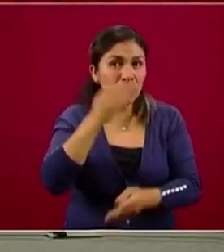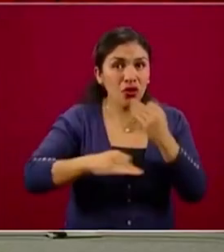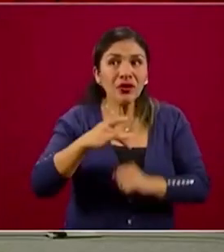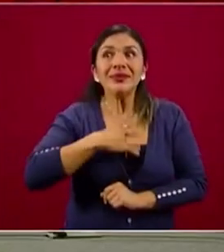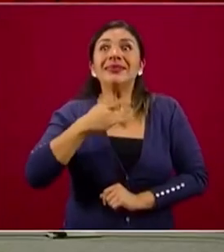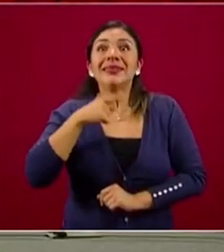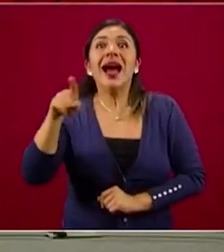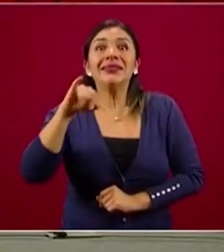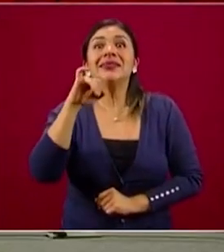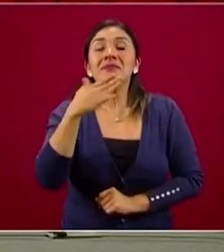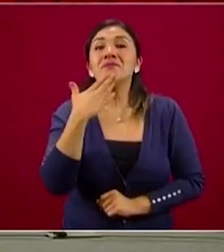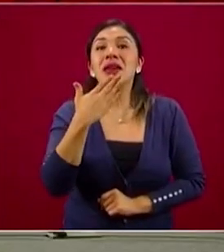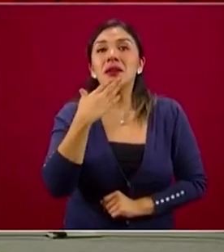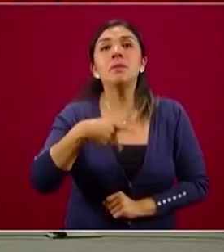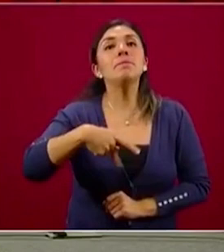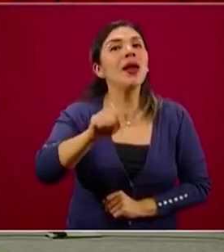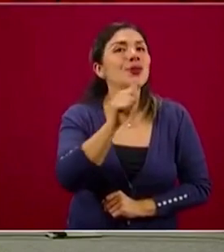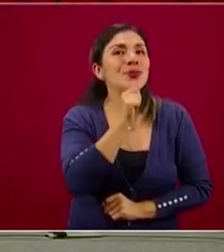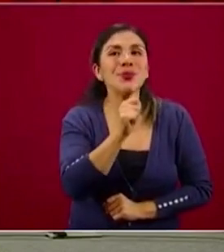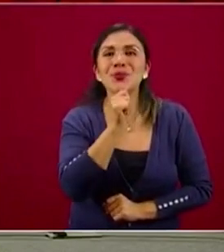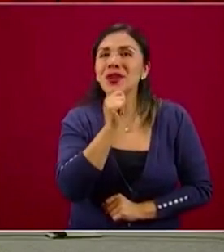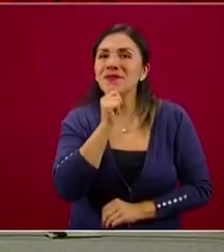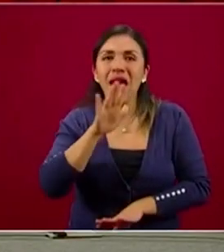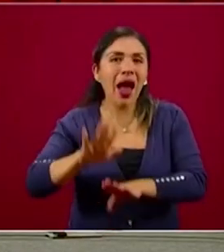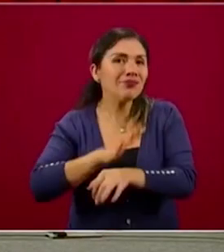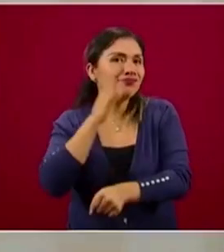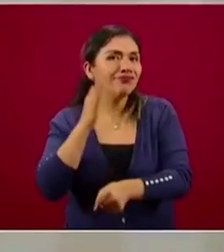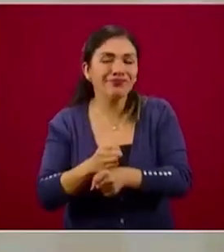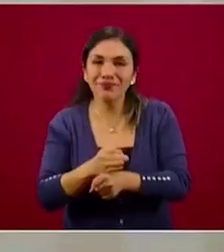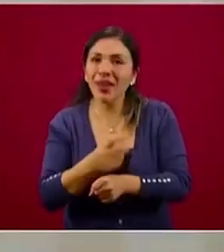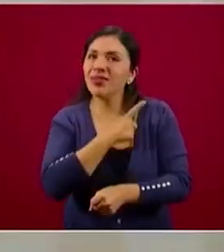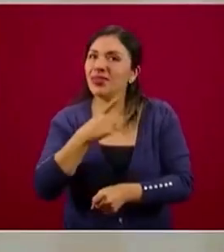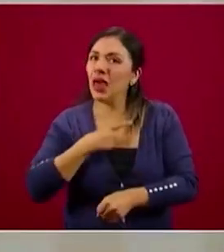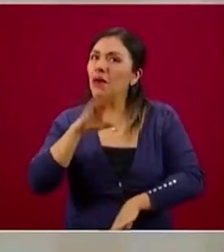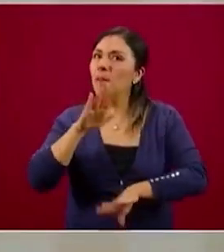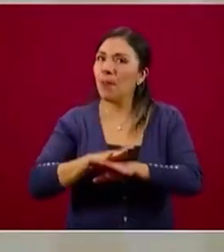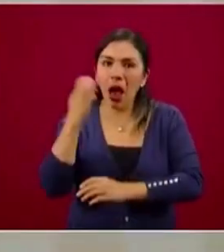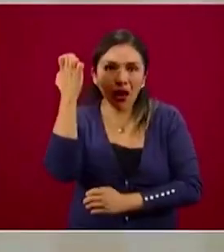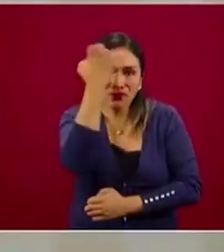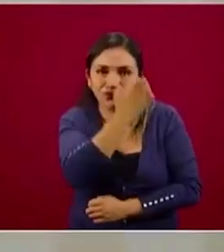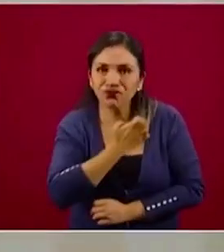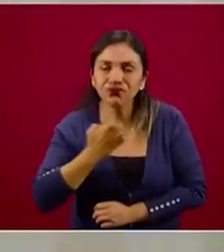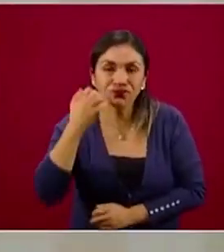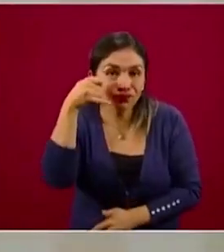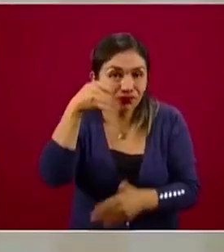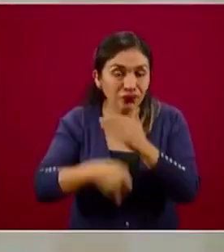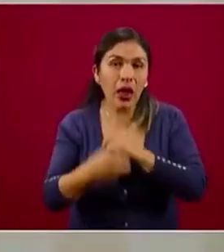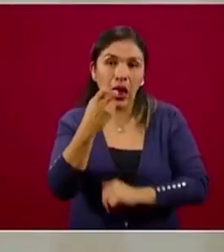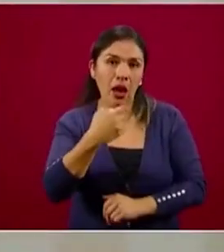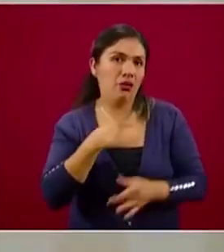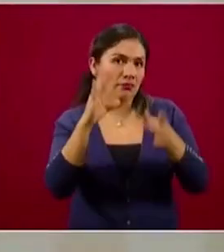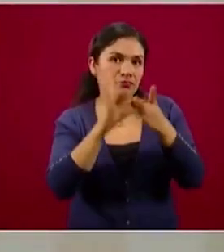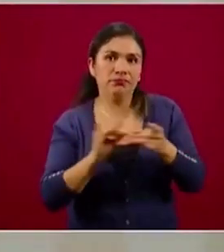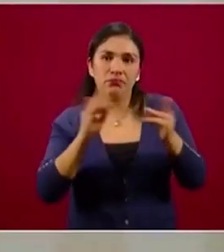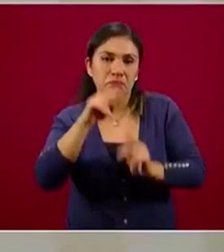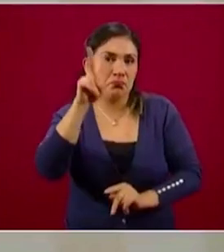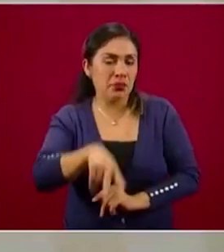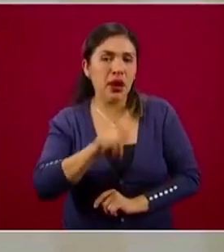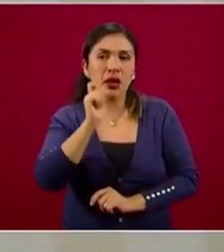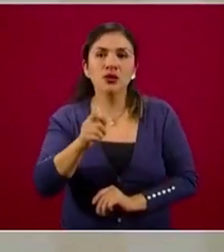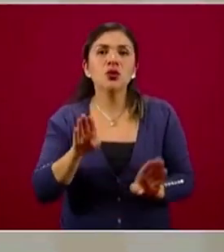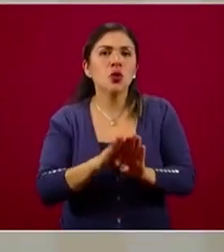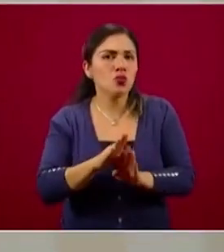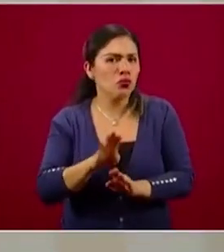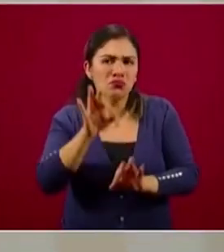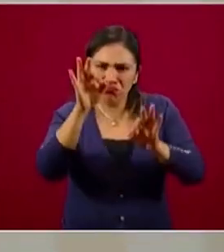entusiasman, todavía son resultados modestos y debemos verlos en esa óptica. Esto lo digo porque es completamente